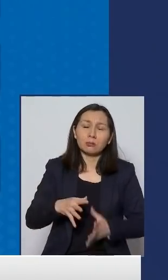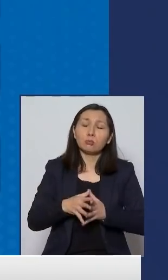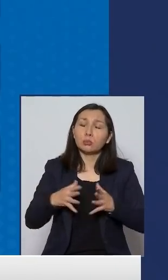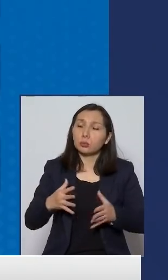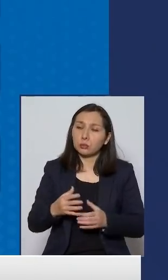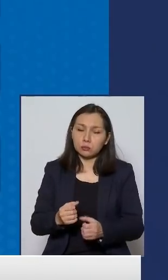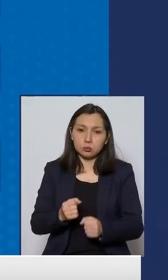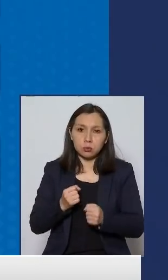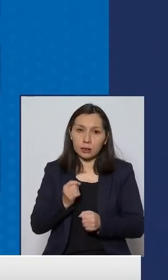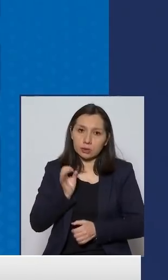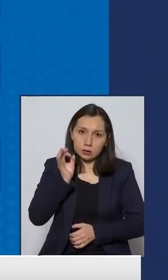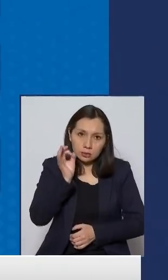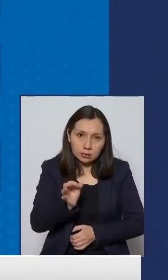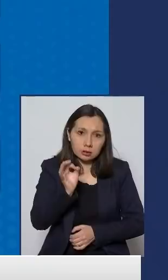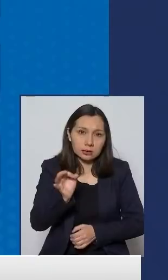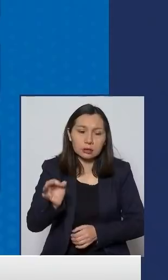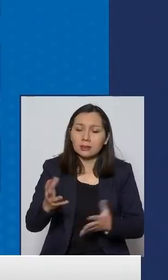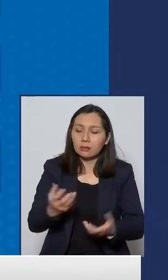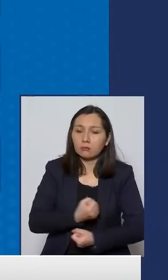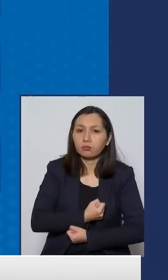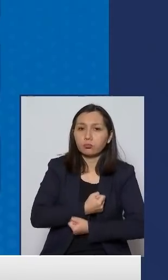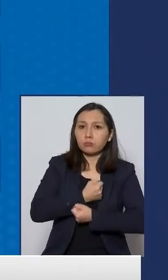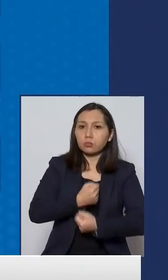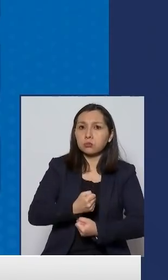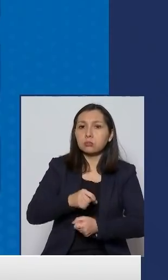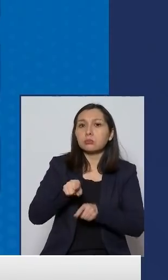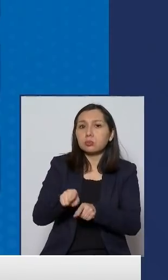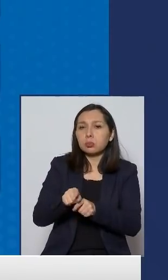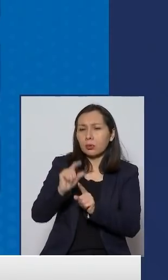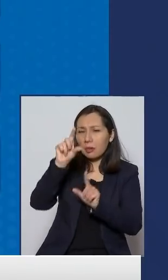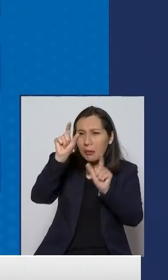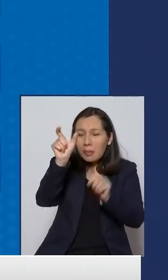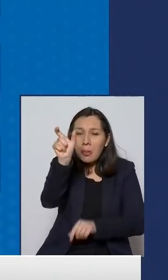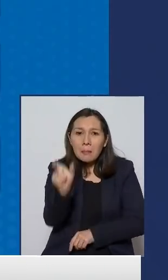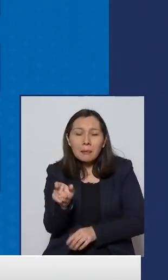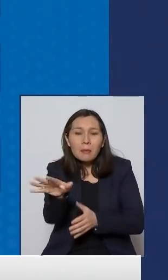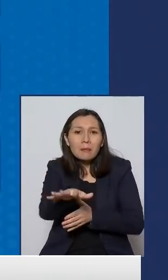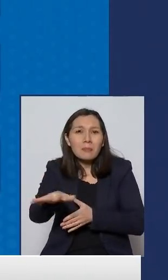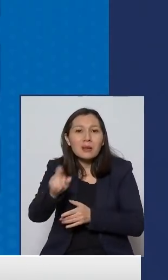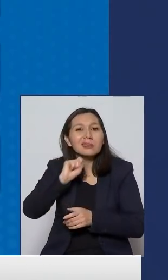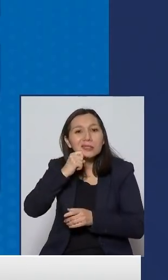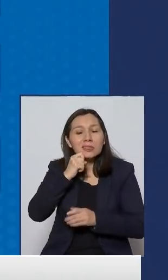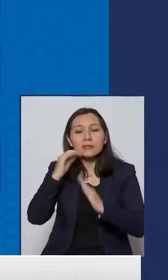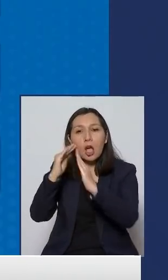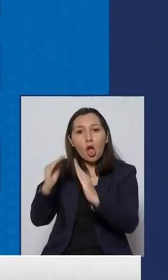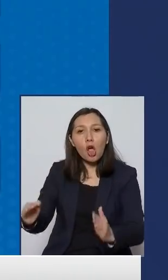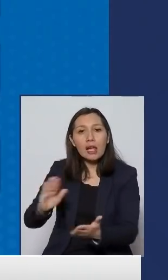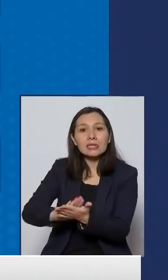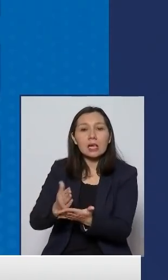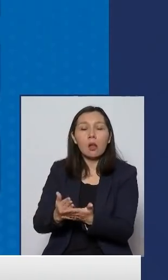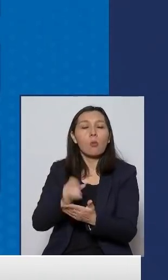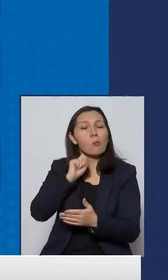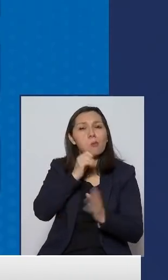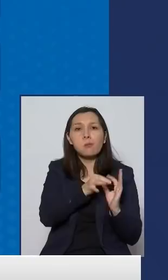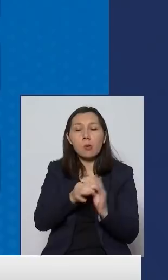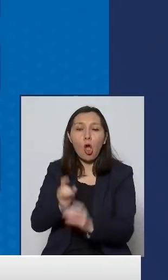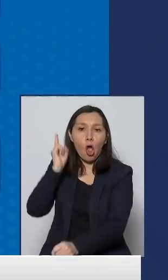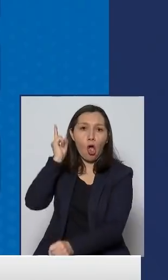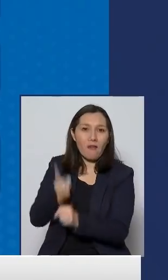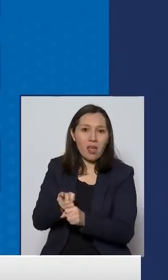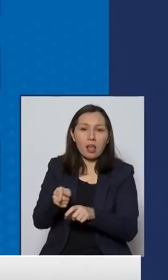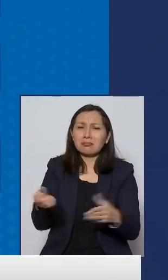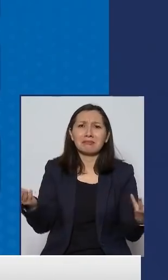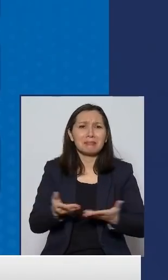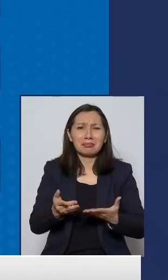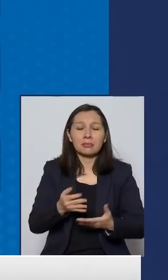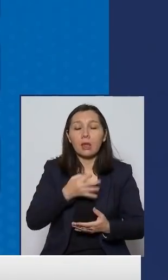fuerte en fortalecer el concepto de residencias sanitarias obligatorias. Esto